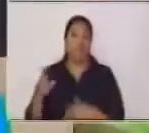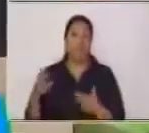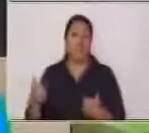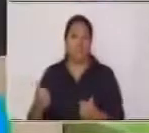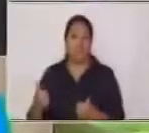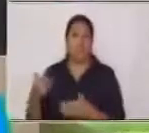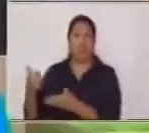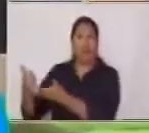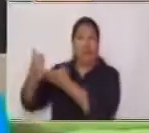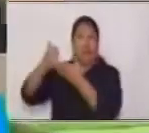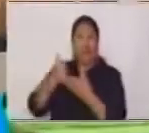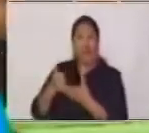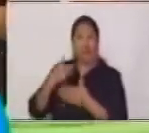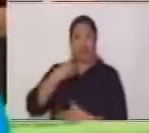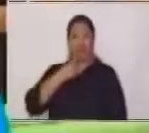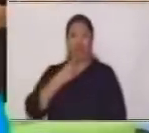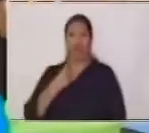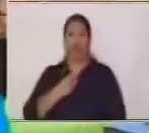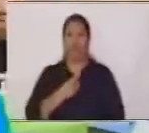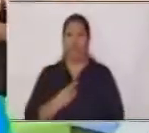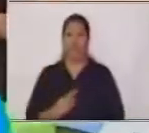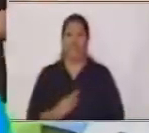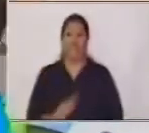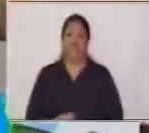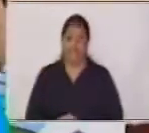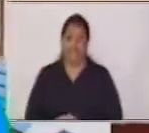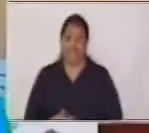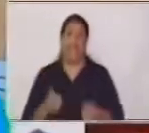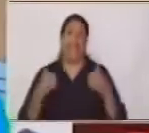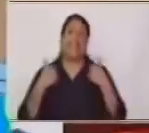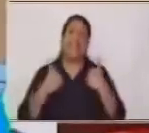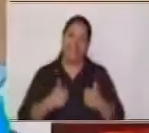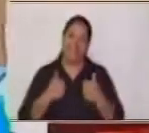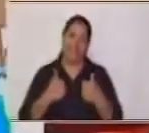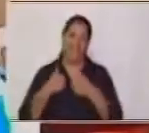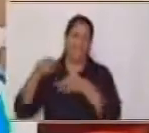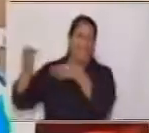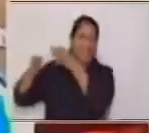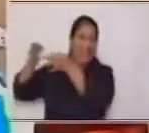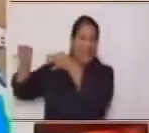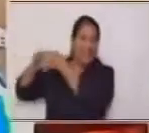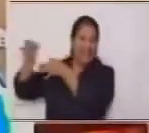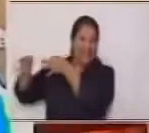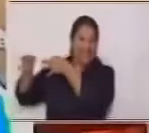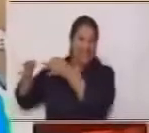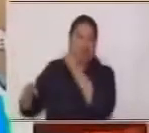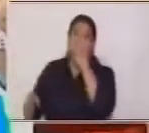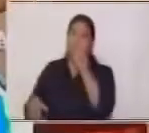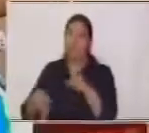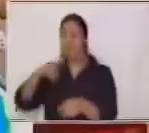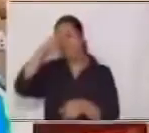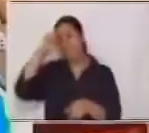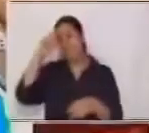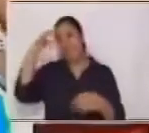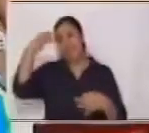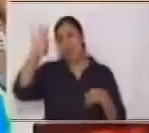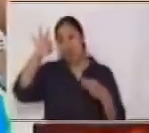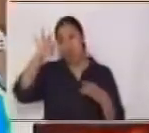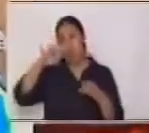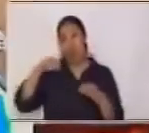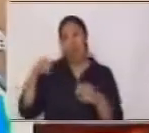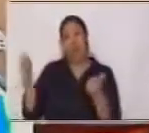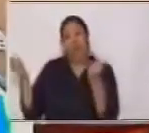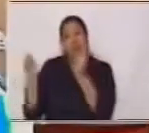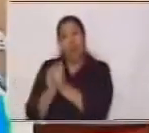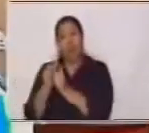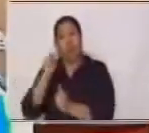En la digestión Muy bien Entonces Vamos a trabajar Esa hojita Con nuestro adulto responsable